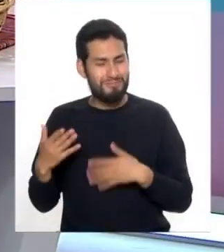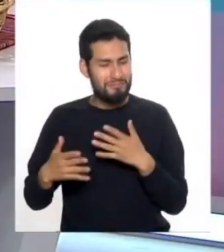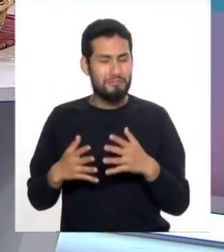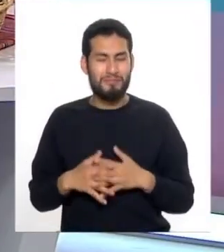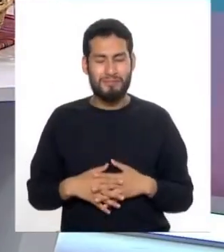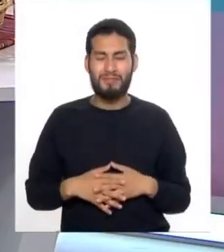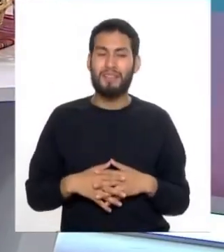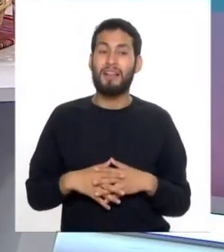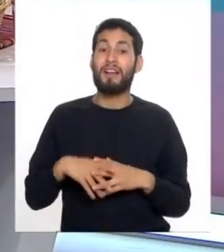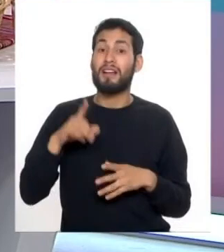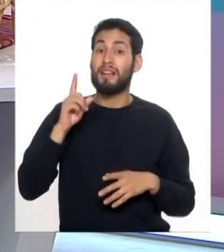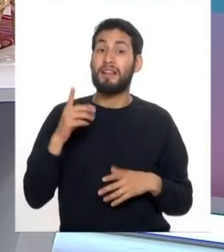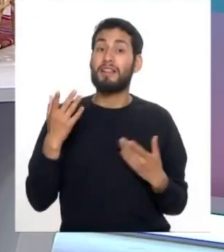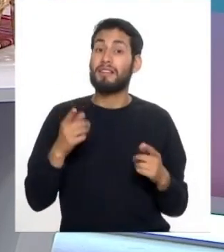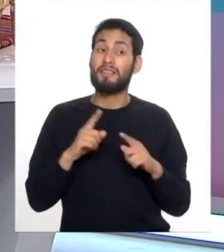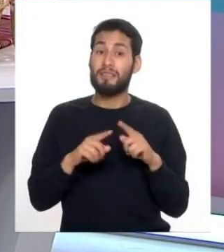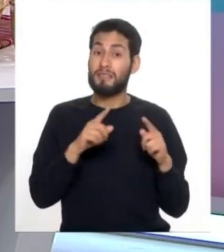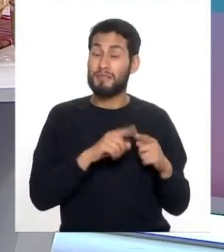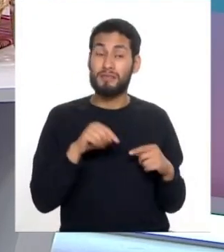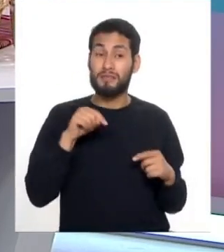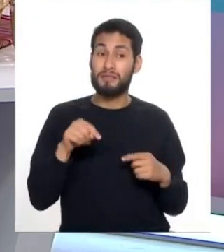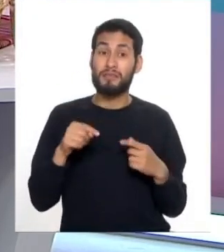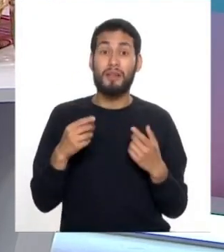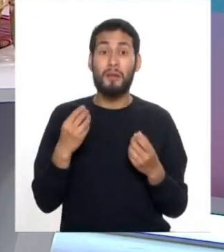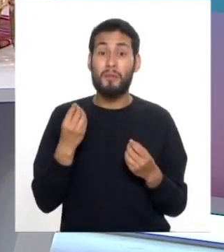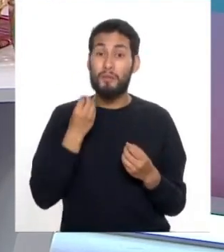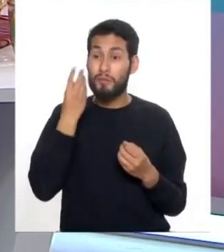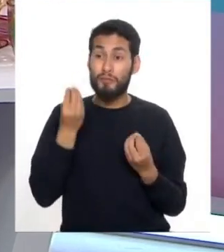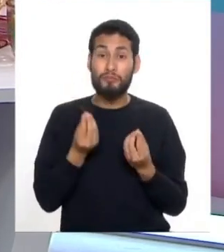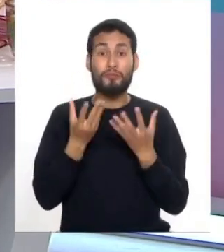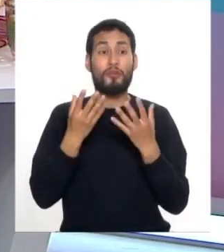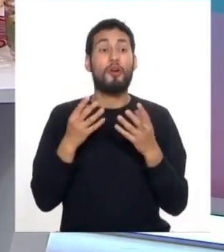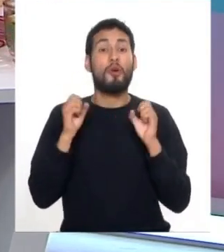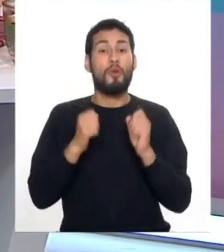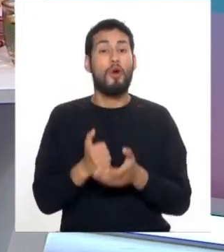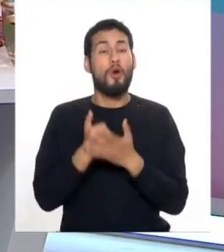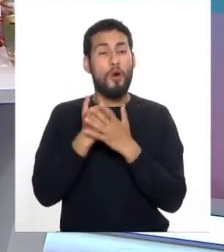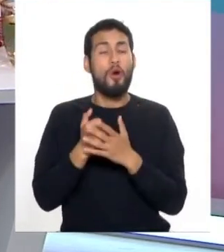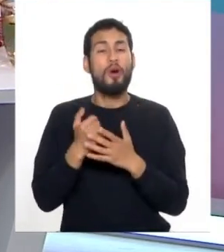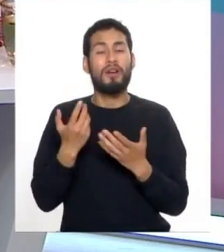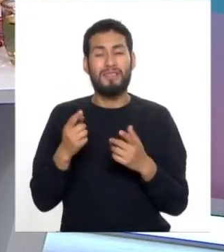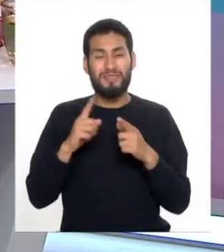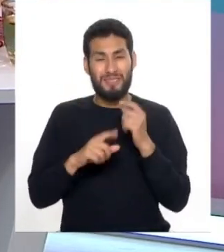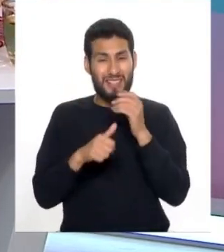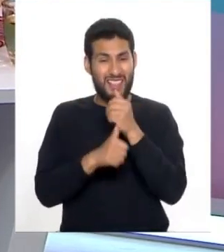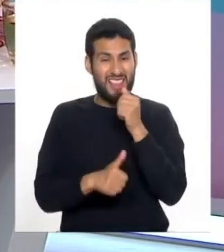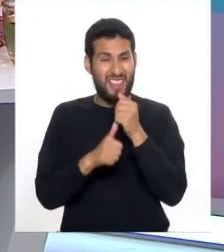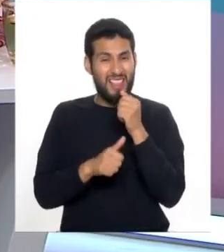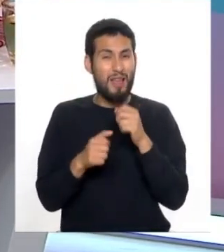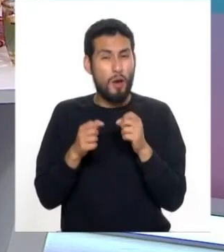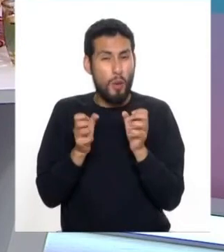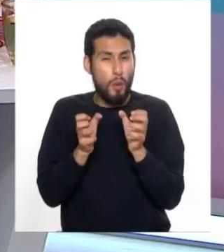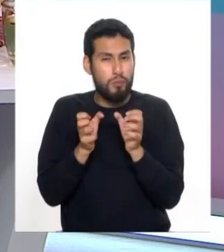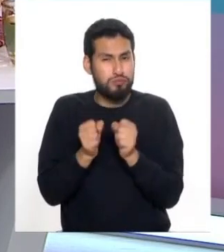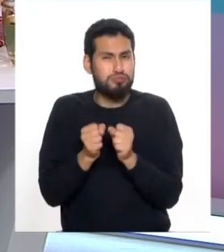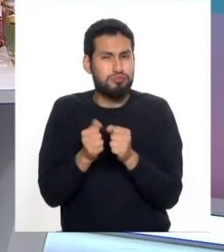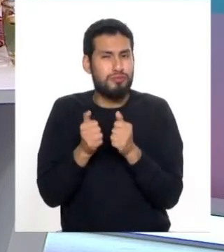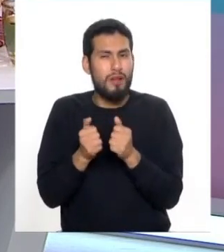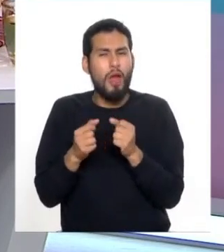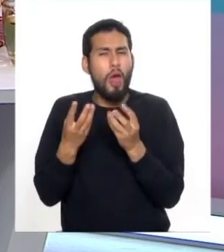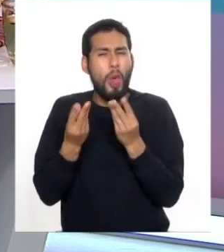ya también de plantas que nos van a ayudar a poder endurecer un tanto las heces tenemos que hablar de dos